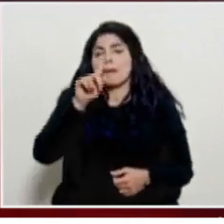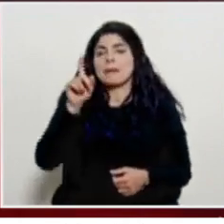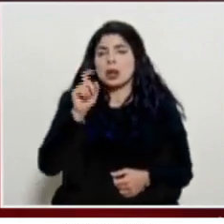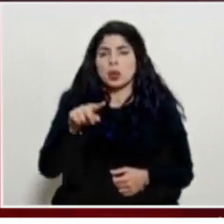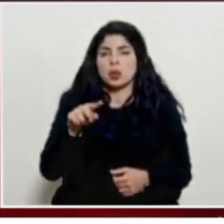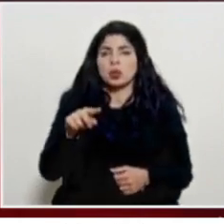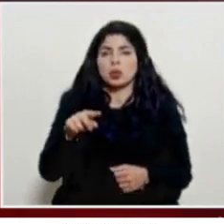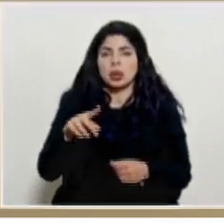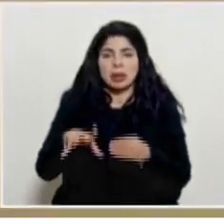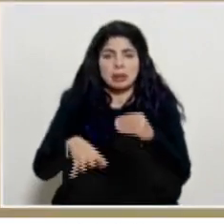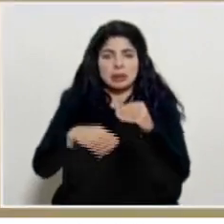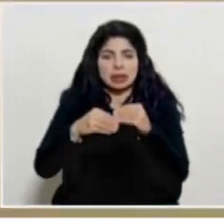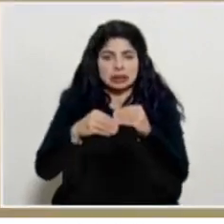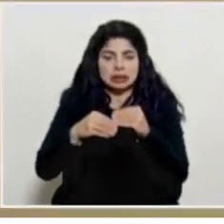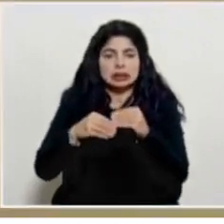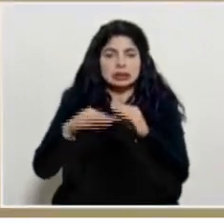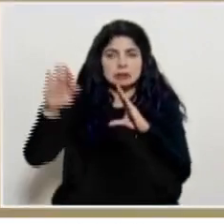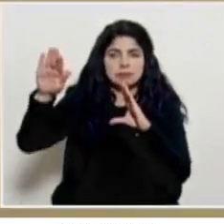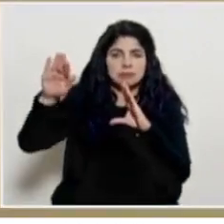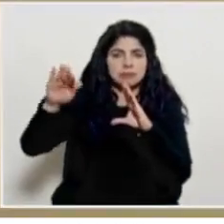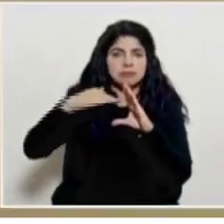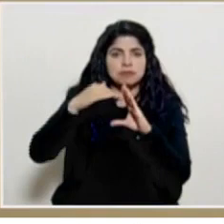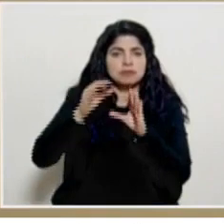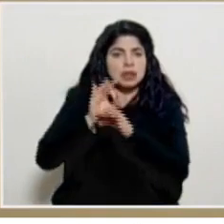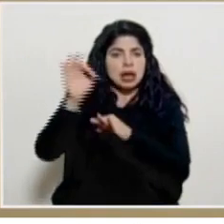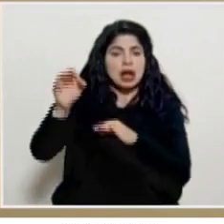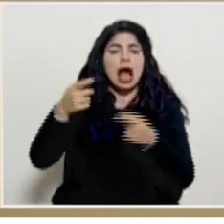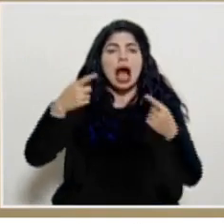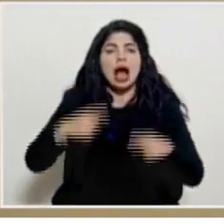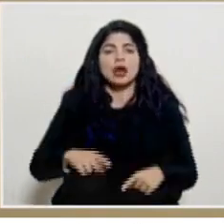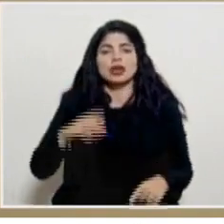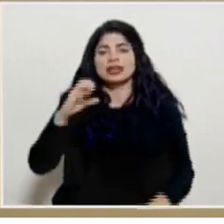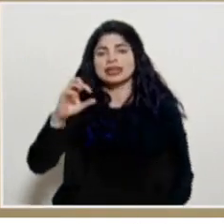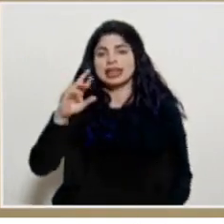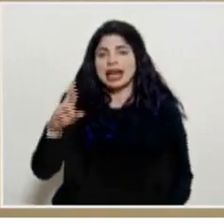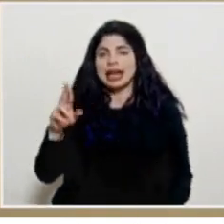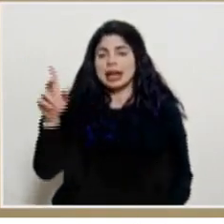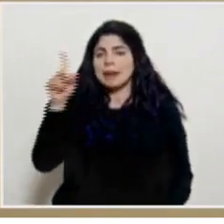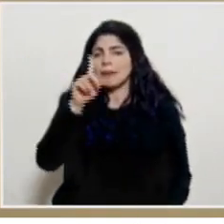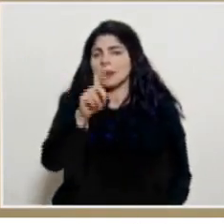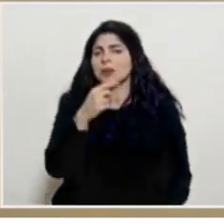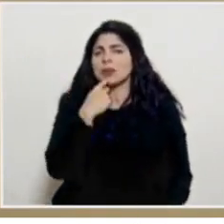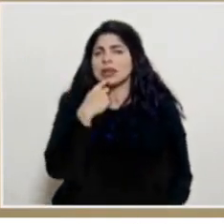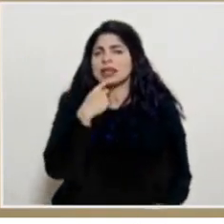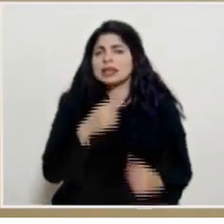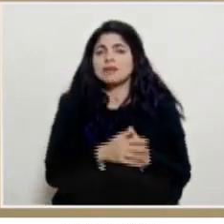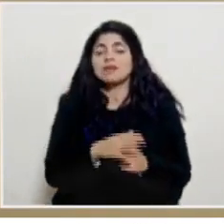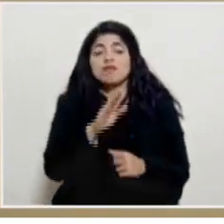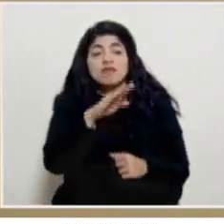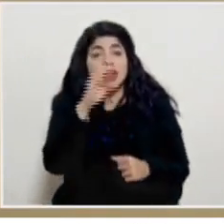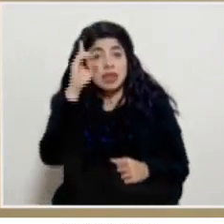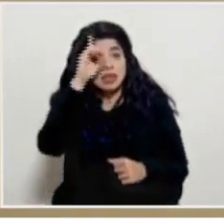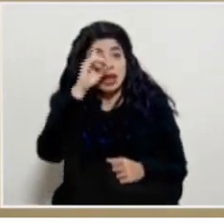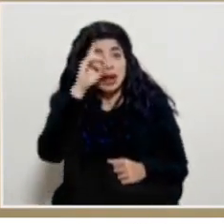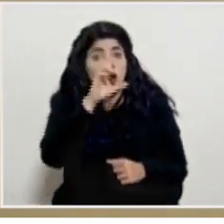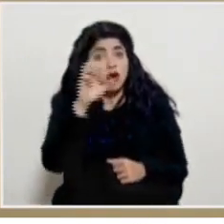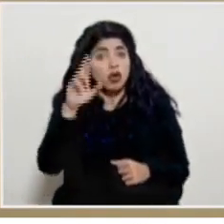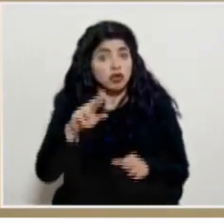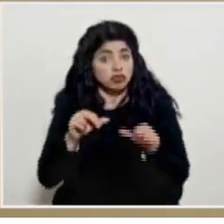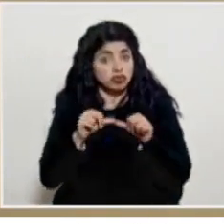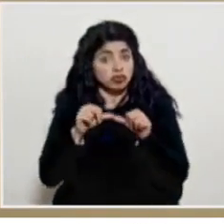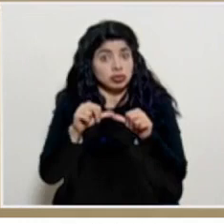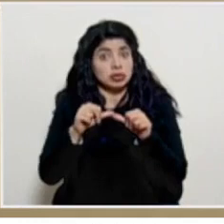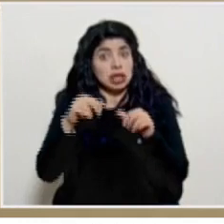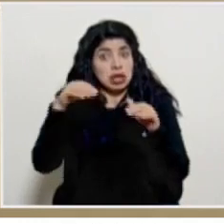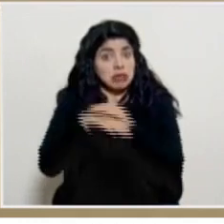consulta adicional del medio regional acontecer CR nos consulta don Daniel Costa Rica seguirá con